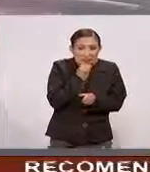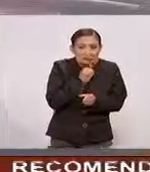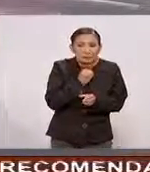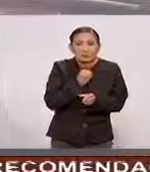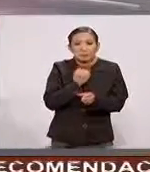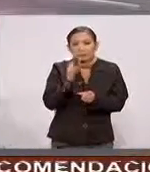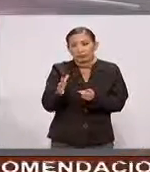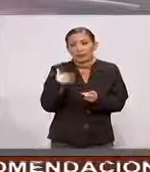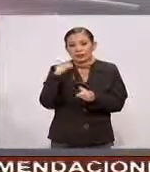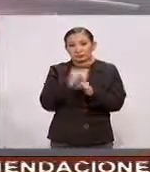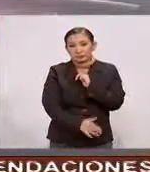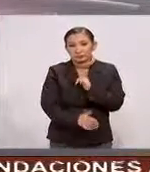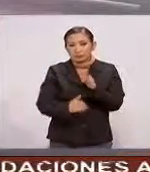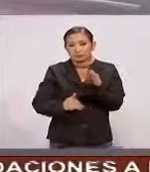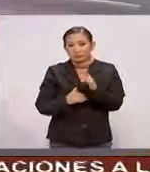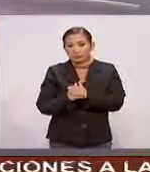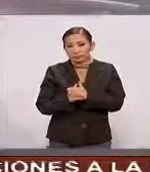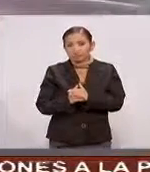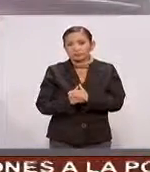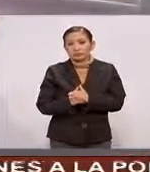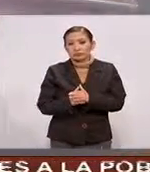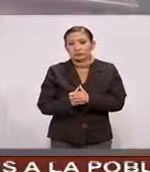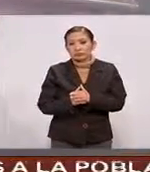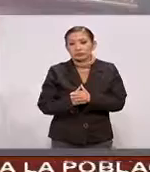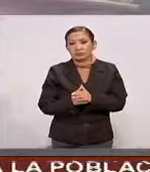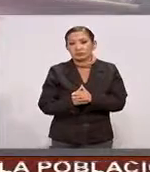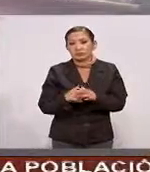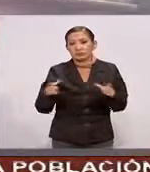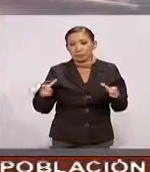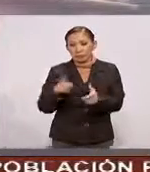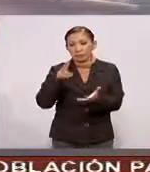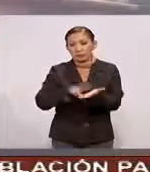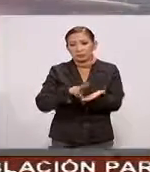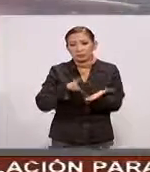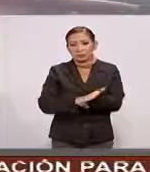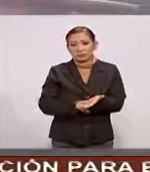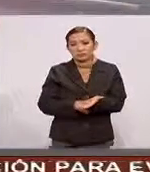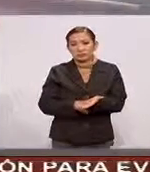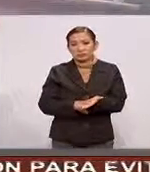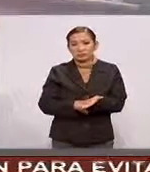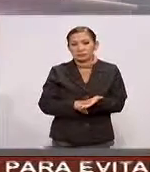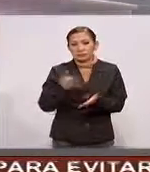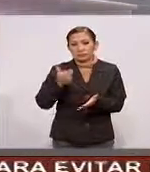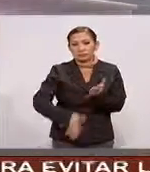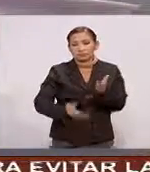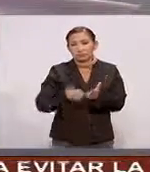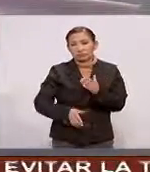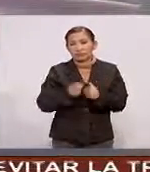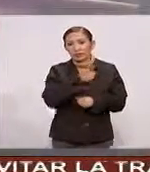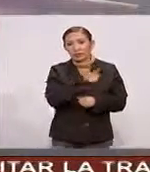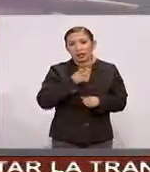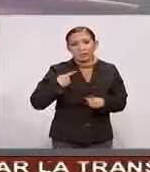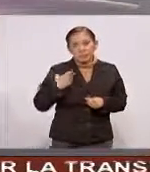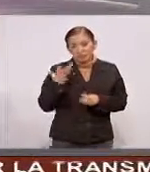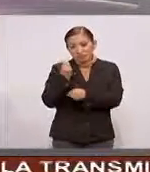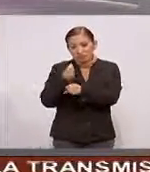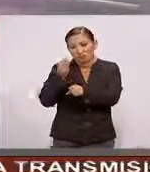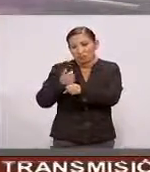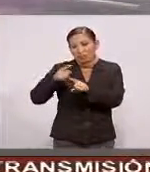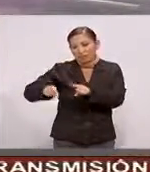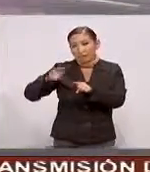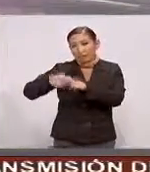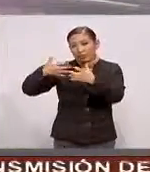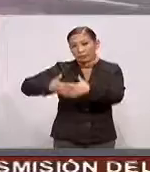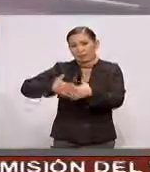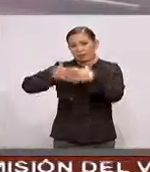Que se termina Y que Se achica Con el precio del petróleo Que se abarata Pues tiene que haber Una reestructura De las distintas